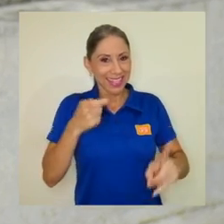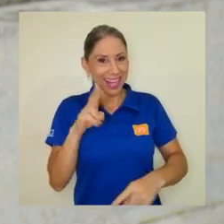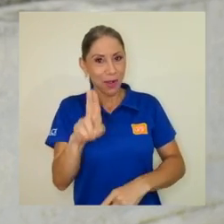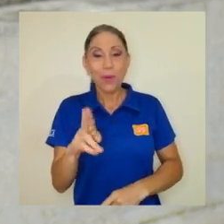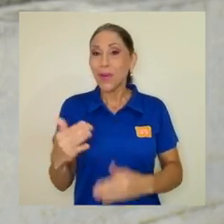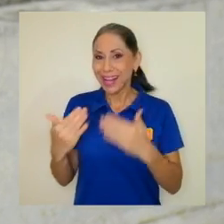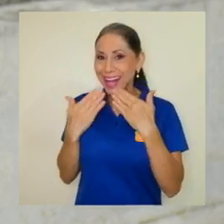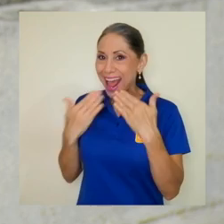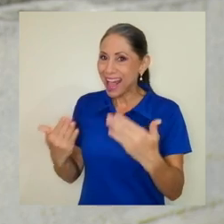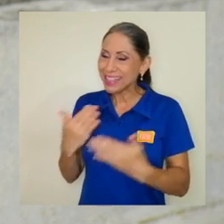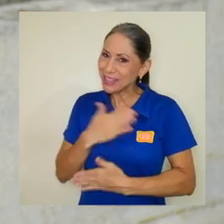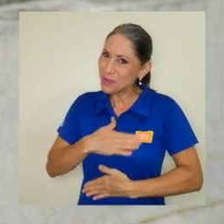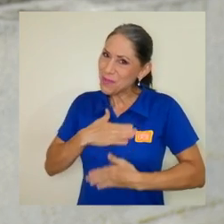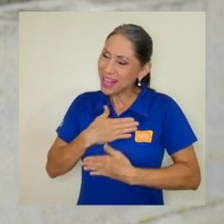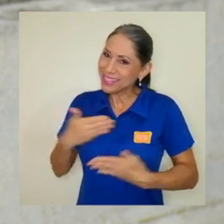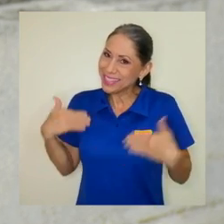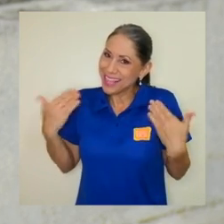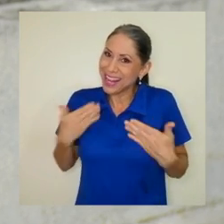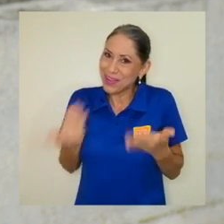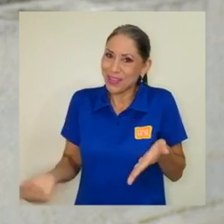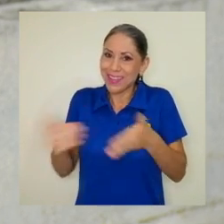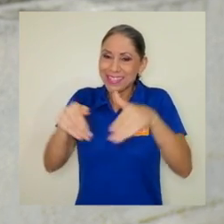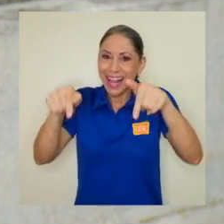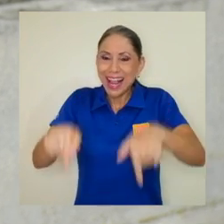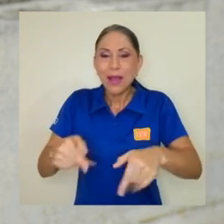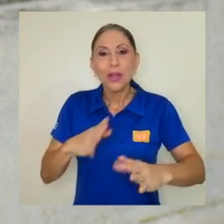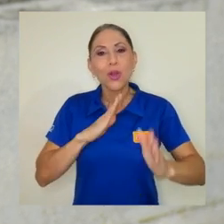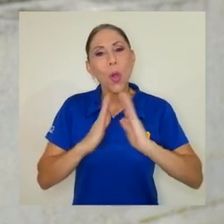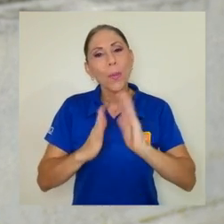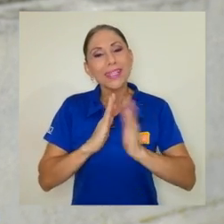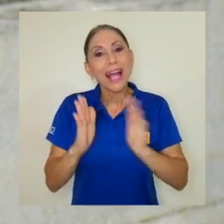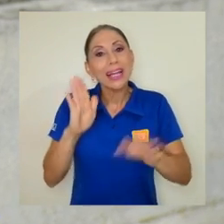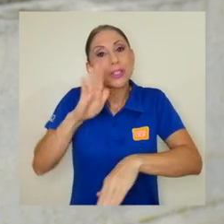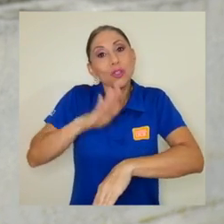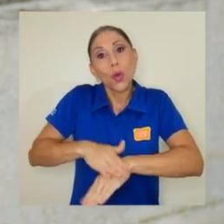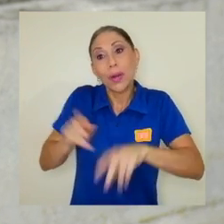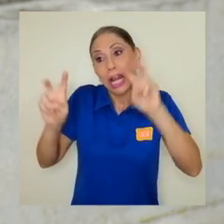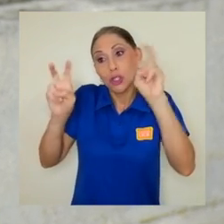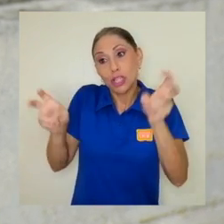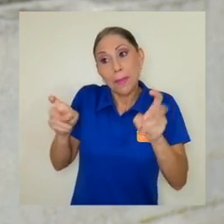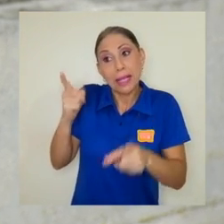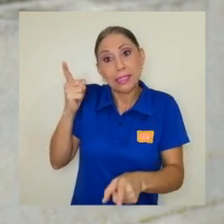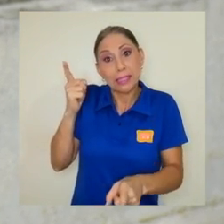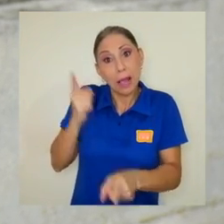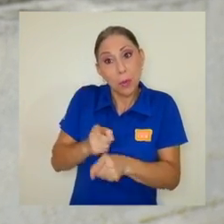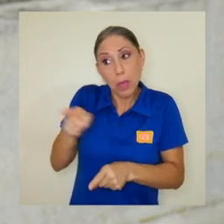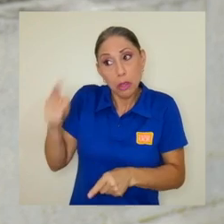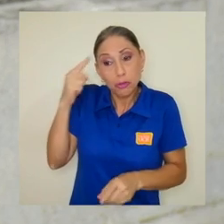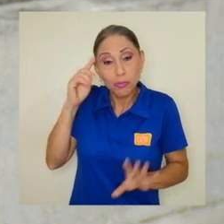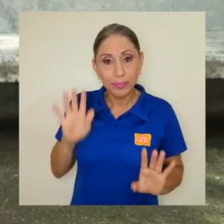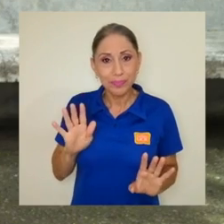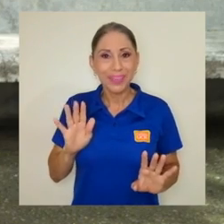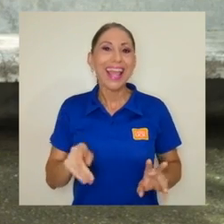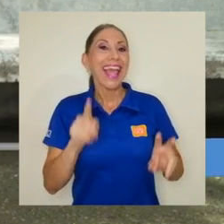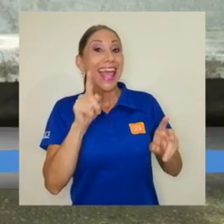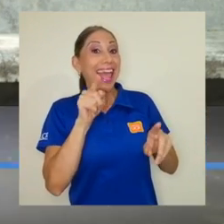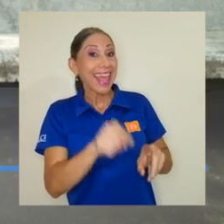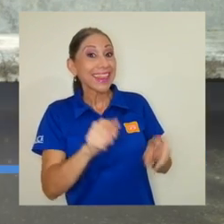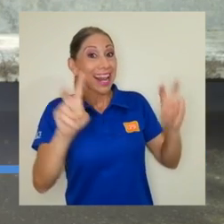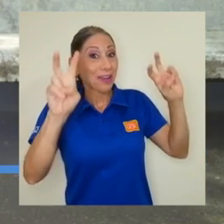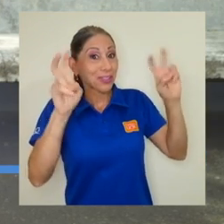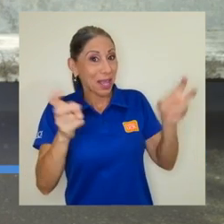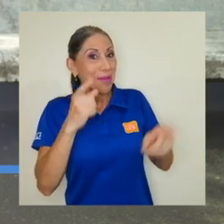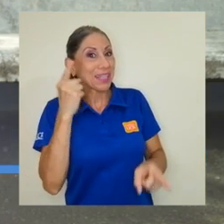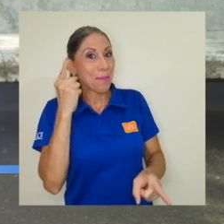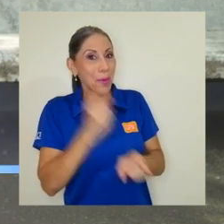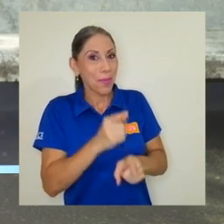Muchas gracias, un placer de estar de nuevo por acá para conversar sobre los temas que ustedes consideren apropiados. Muy bien, y entre los temas